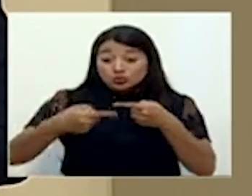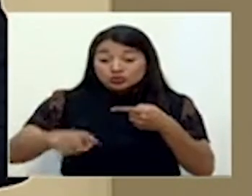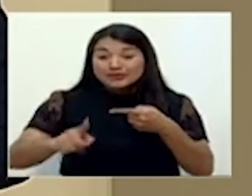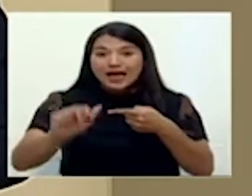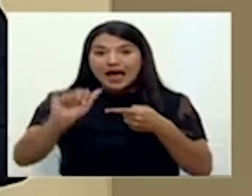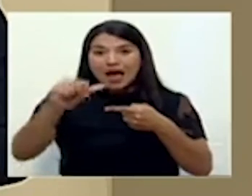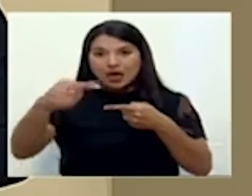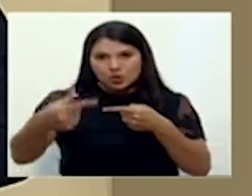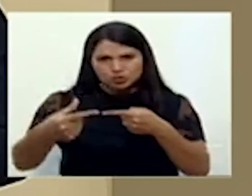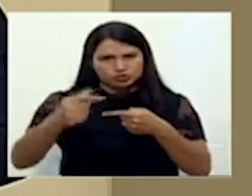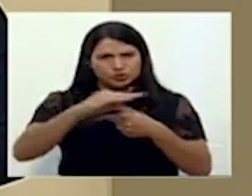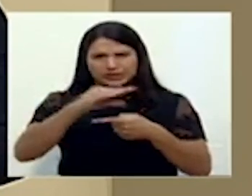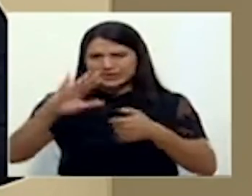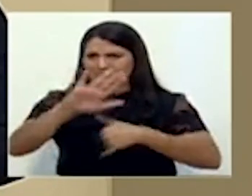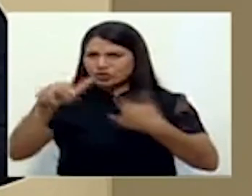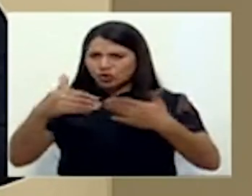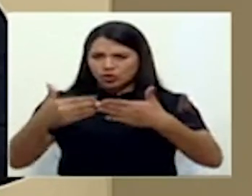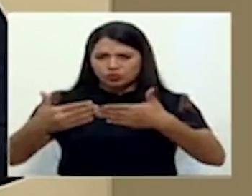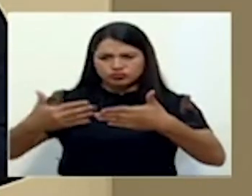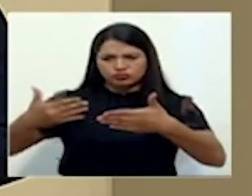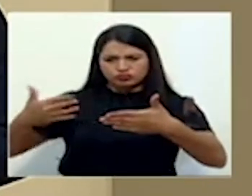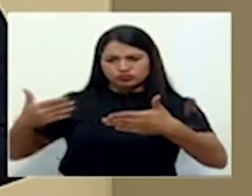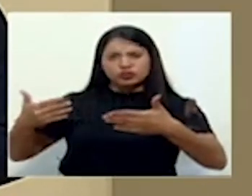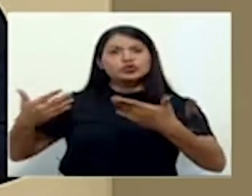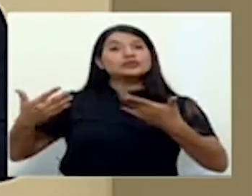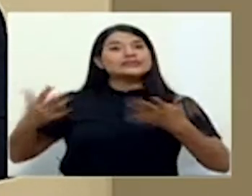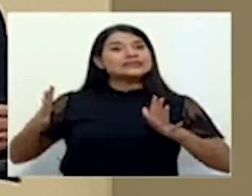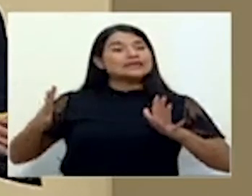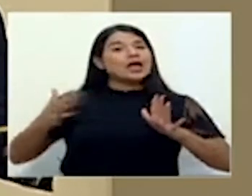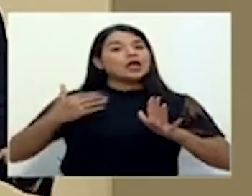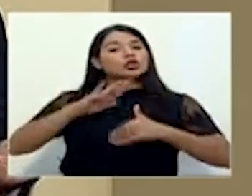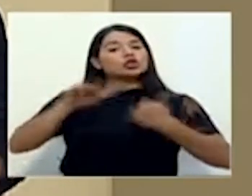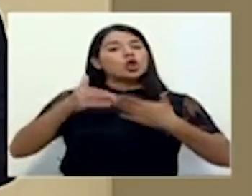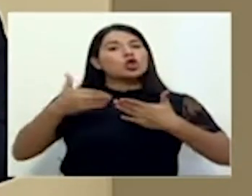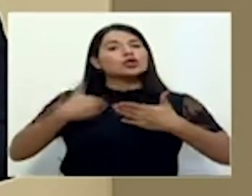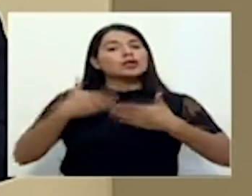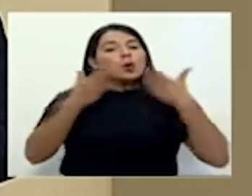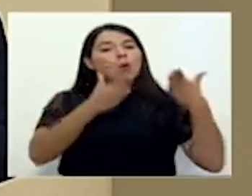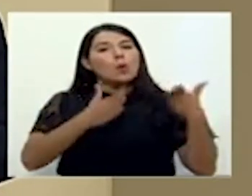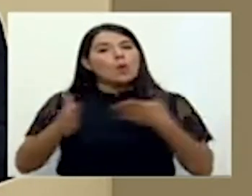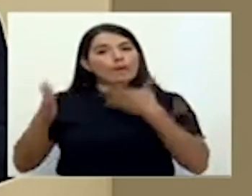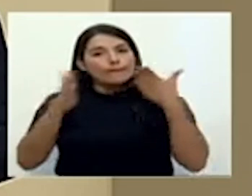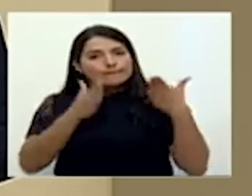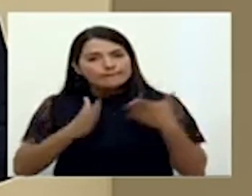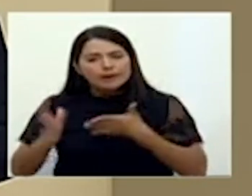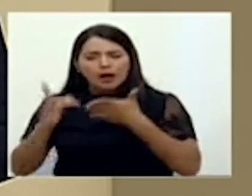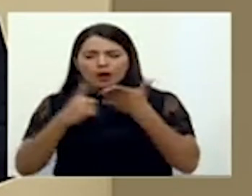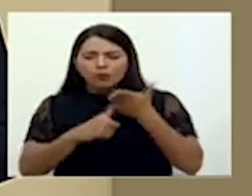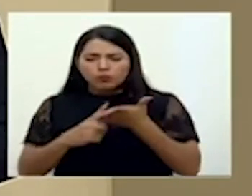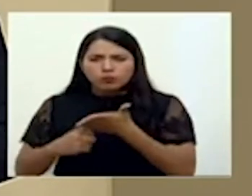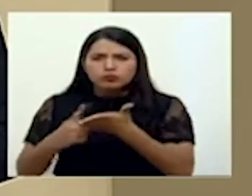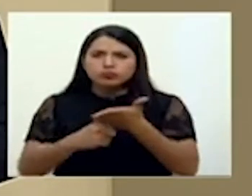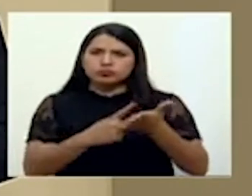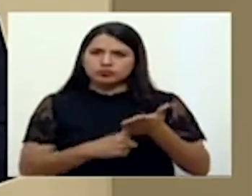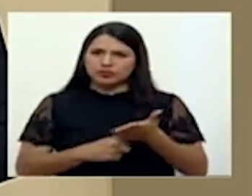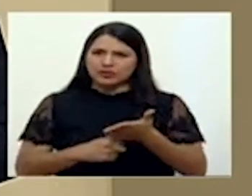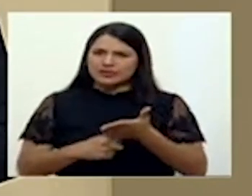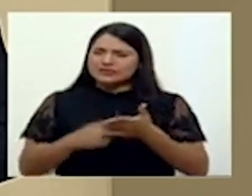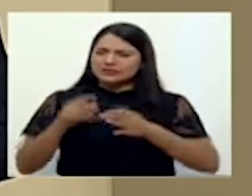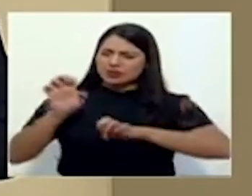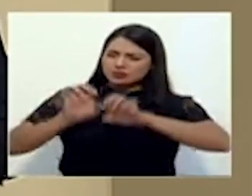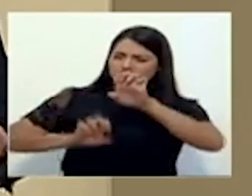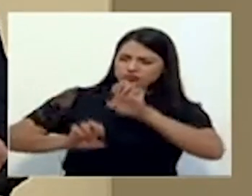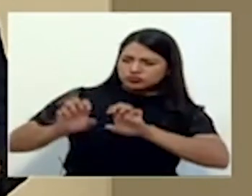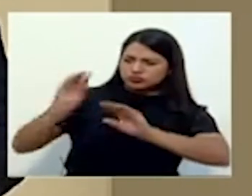venido haciendo, todo sigue un método, todo sigue una construcción conjunta con base en proyecciones, con base en